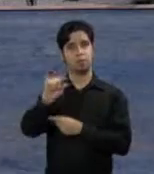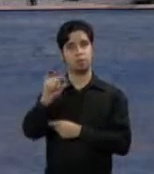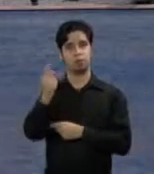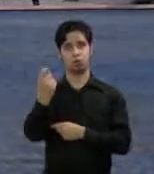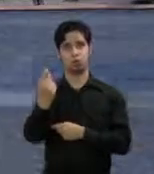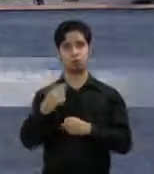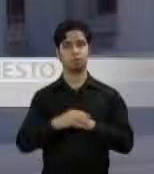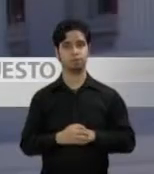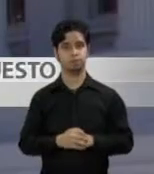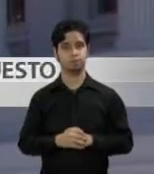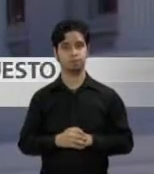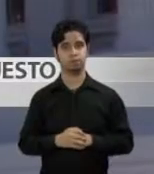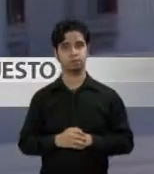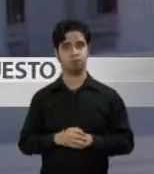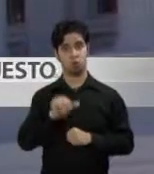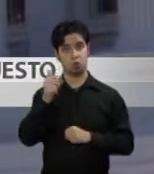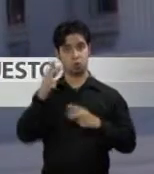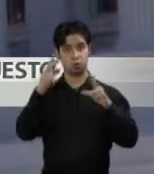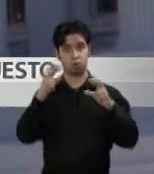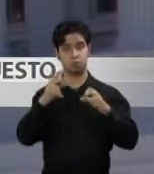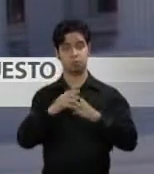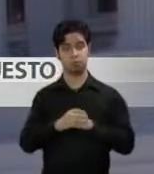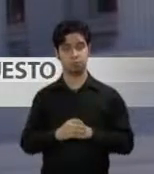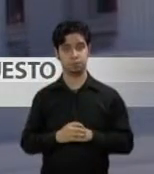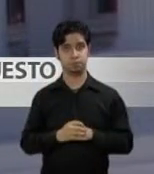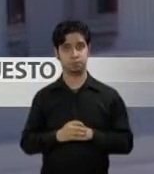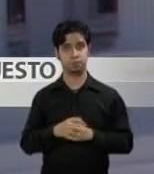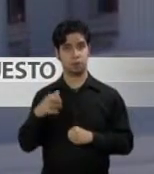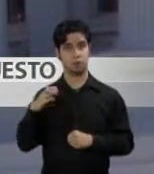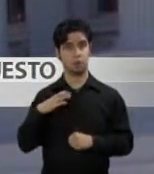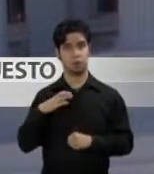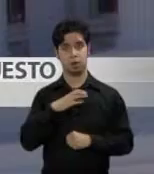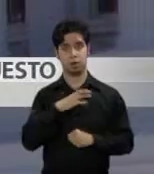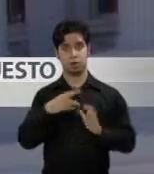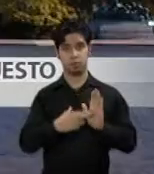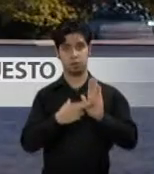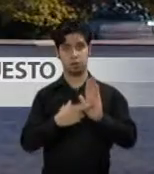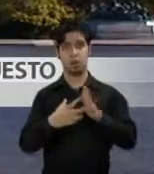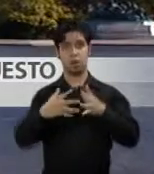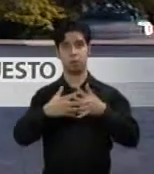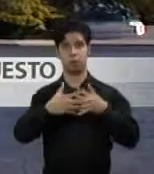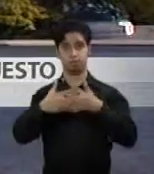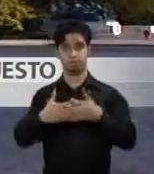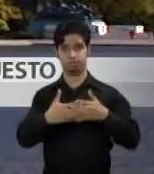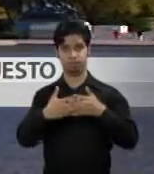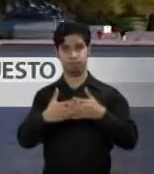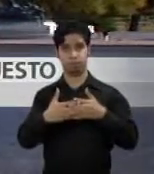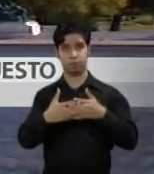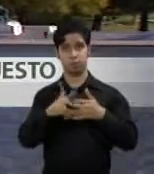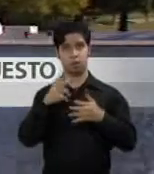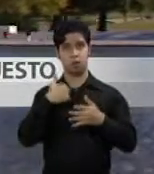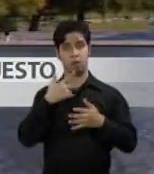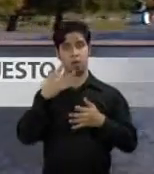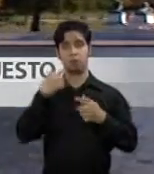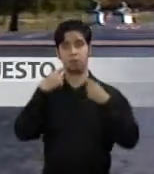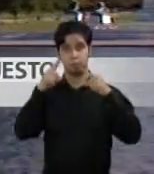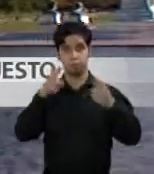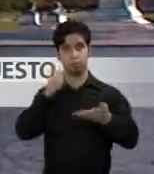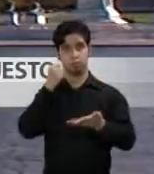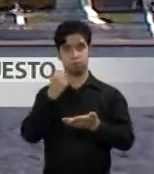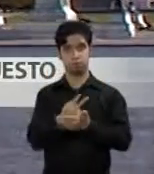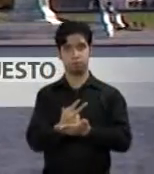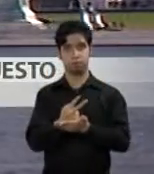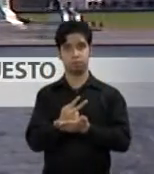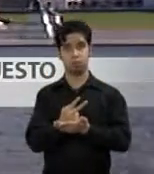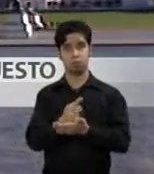De otra parte, medio de una enorme tensión, la Cámara de Representantes estadounidenses finalmente aprobó el presupuesto 1